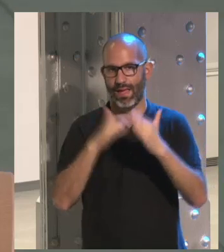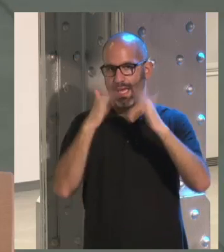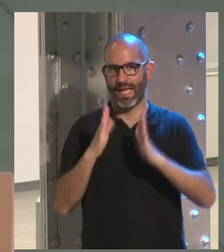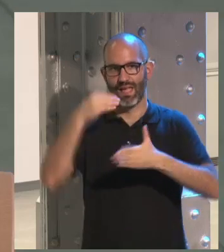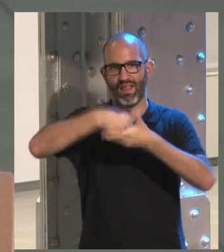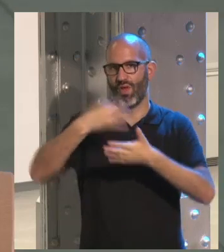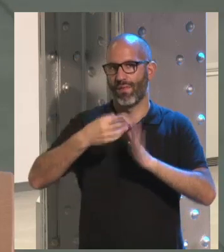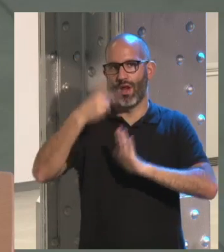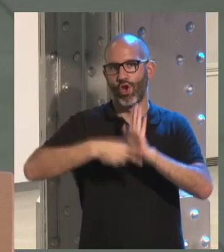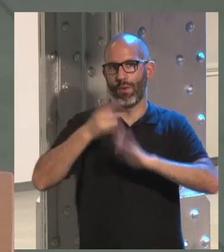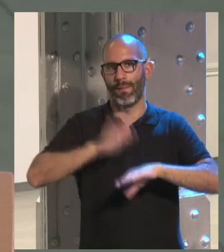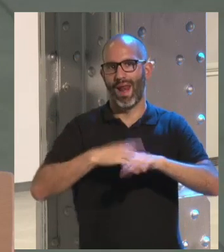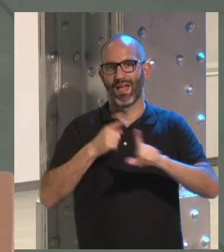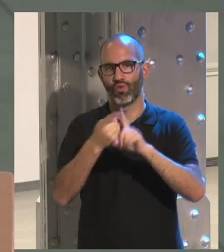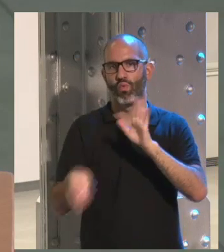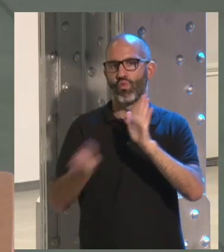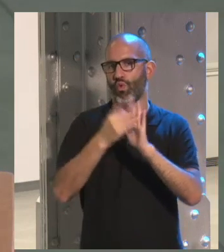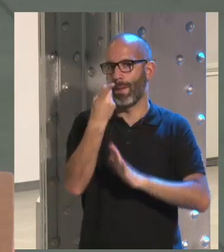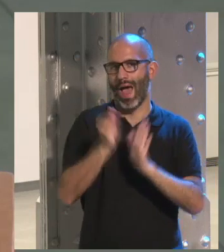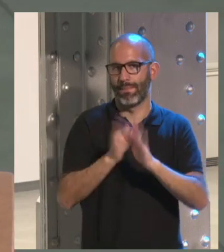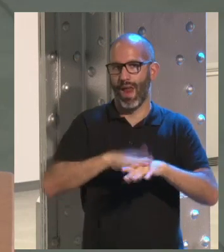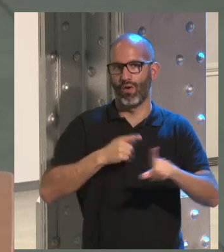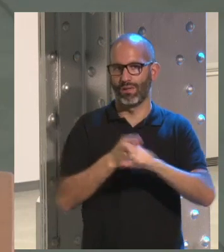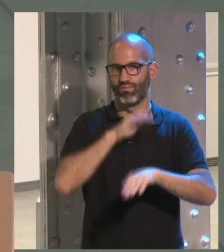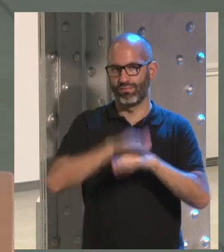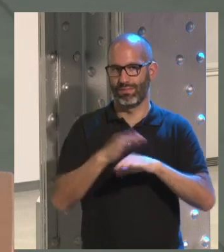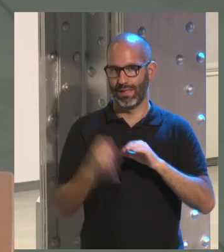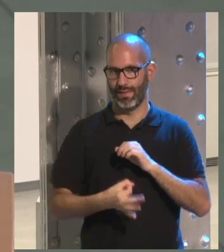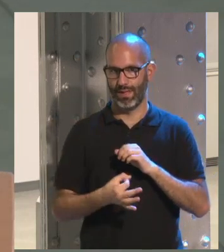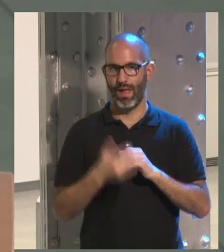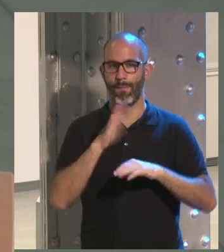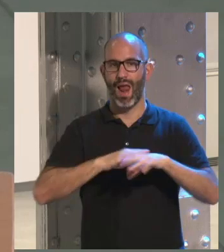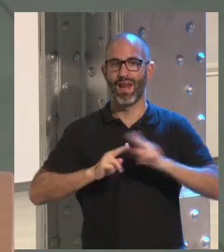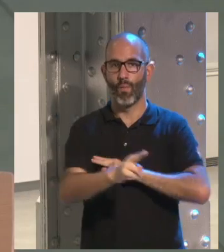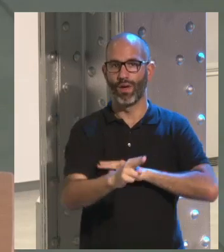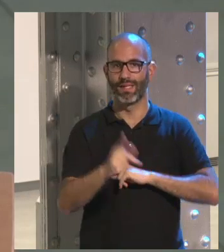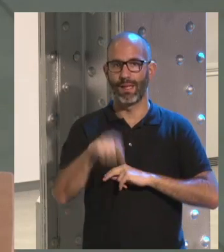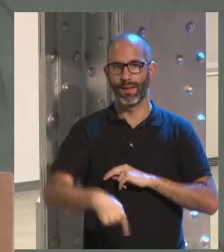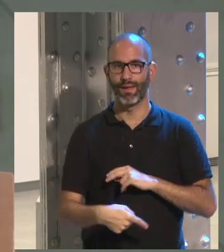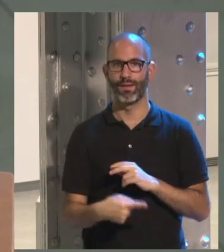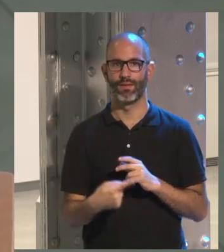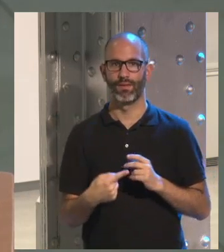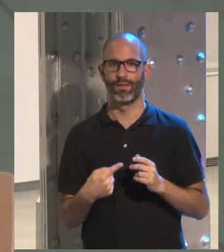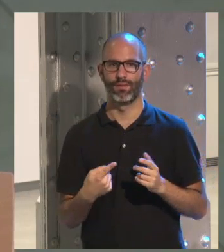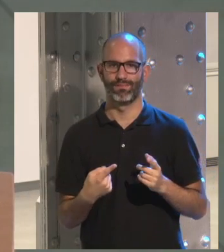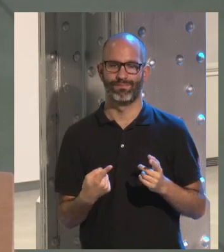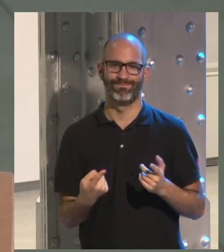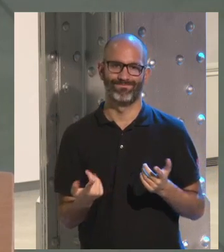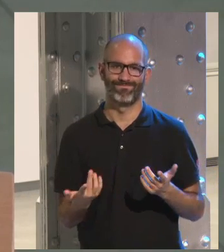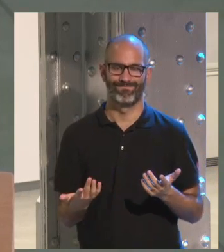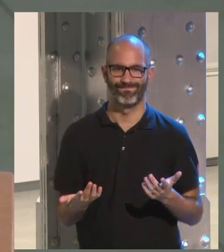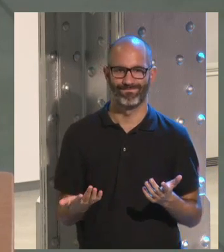debería ser una más para darte un poquito también respuesta dentro también de familia digital